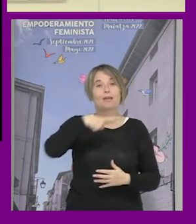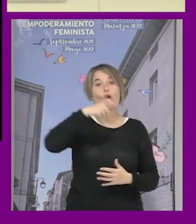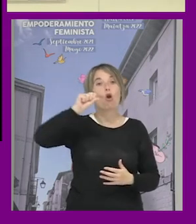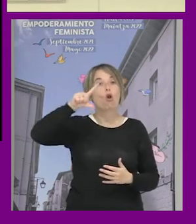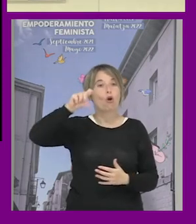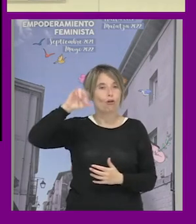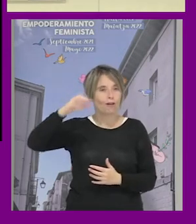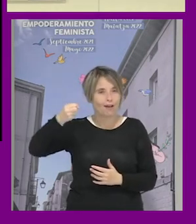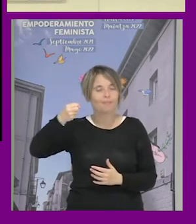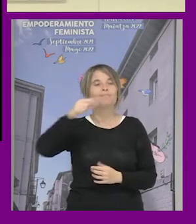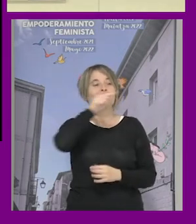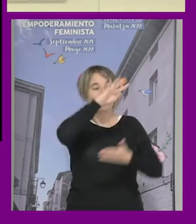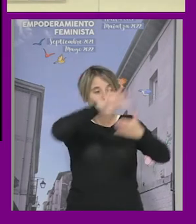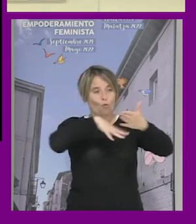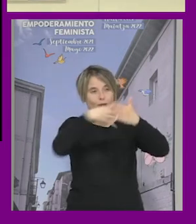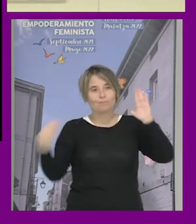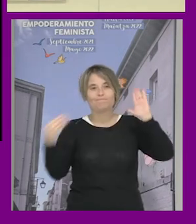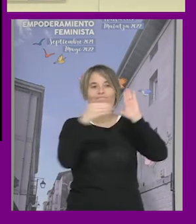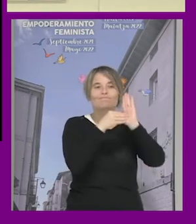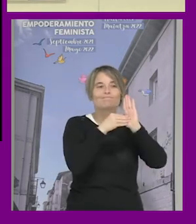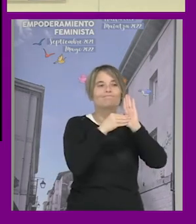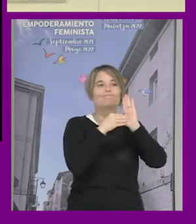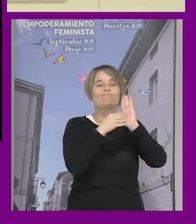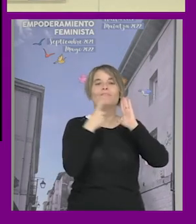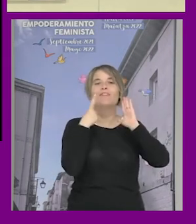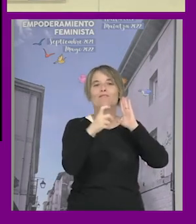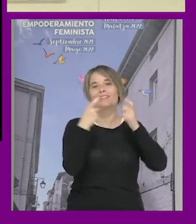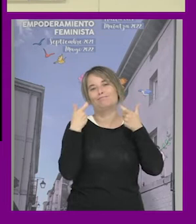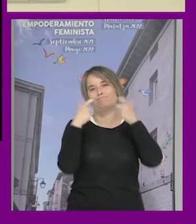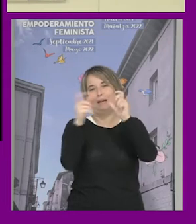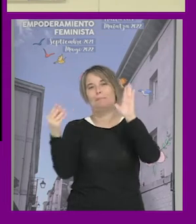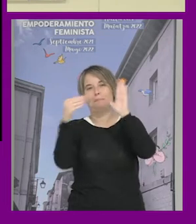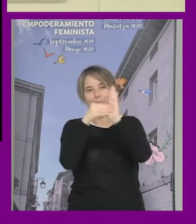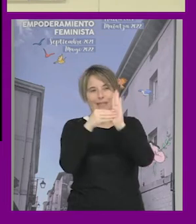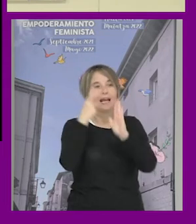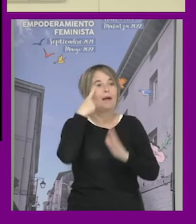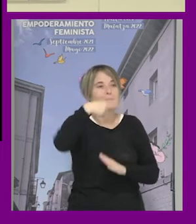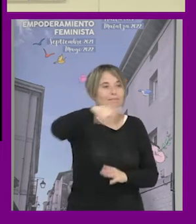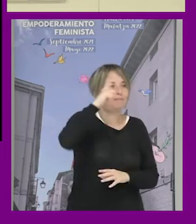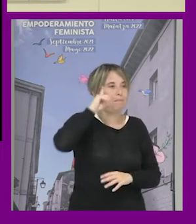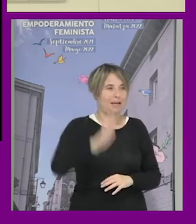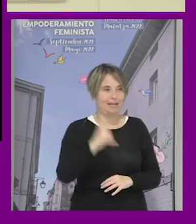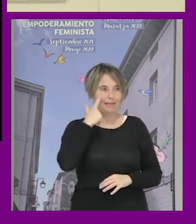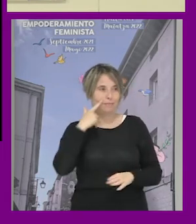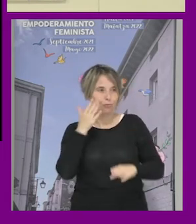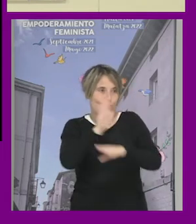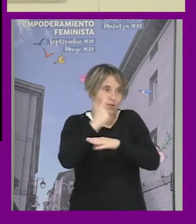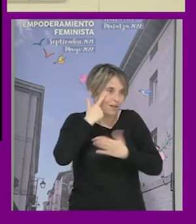nos parecía que en este esquema le faltaba una dimensión a ver qué os parece la propuesta